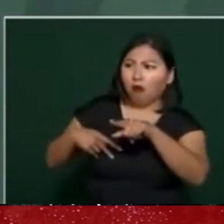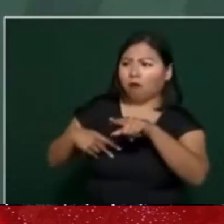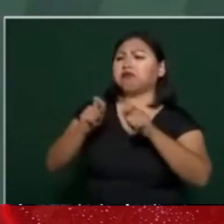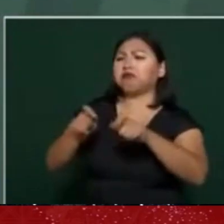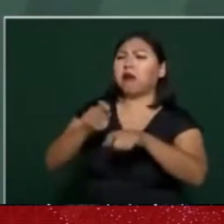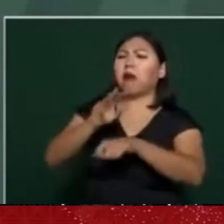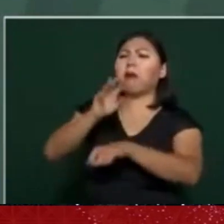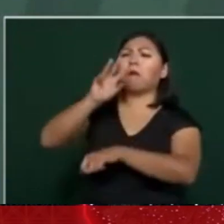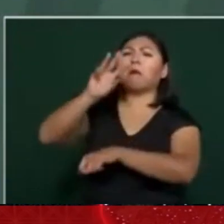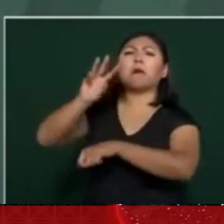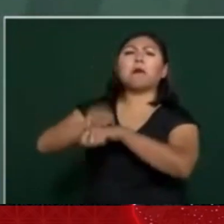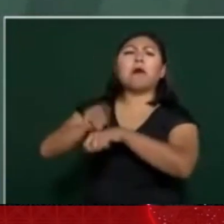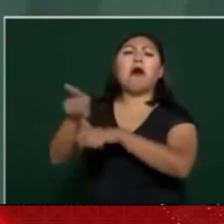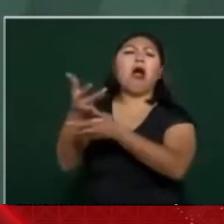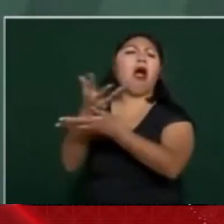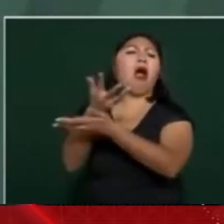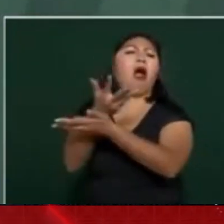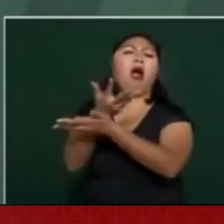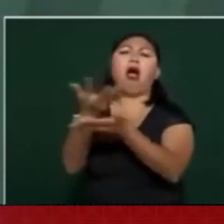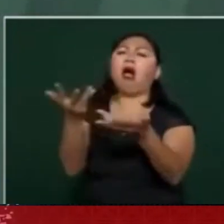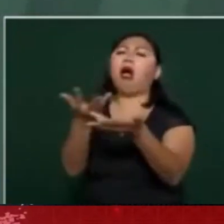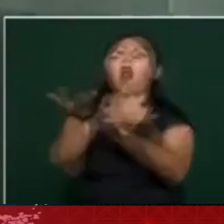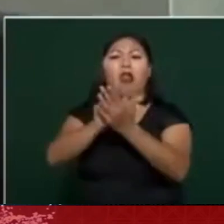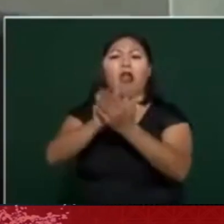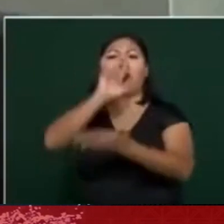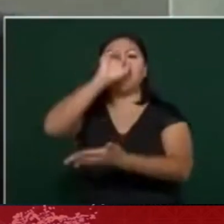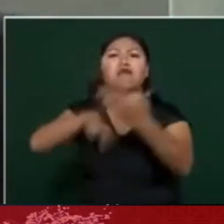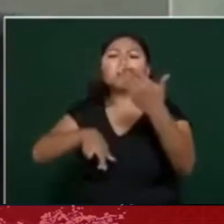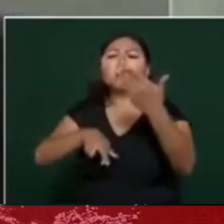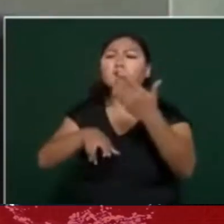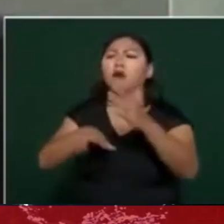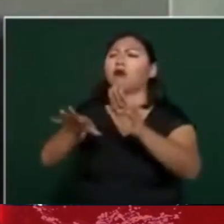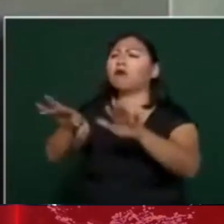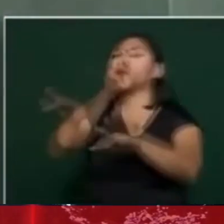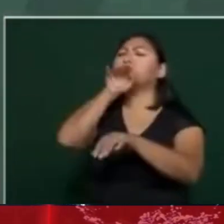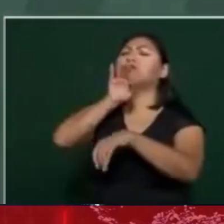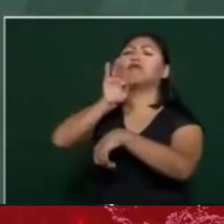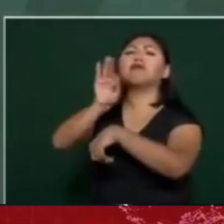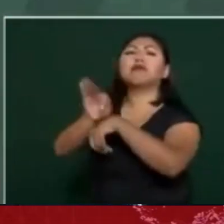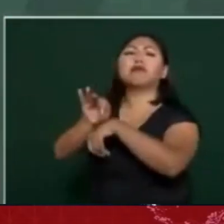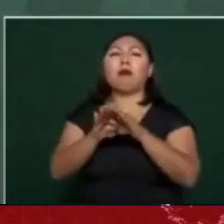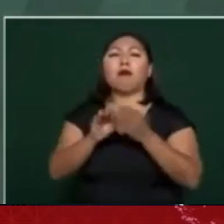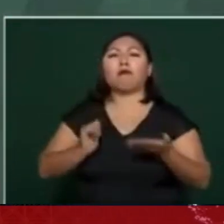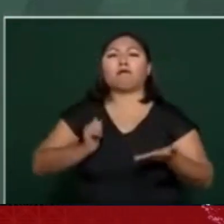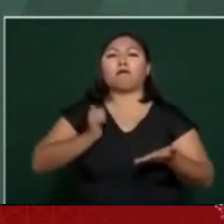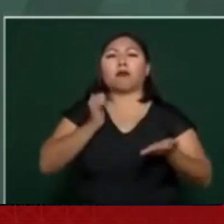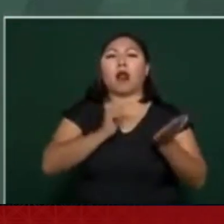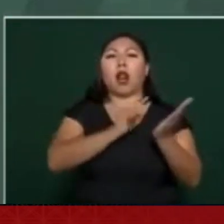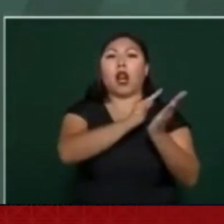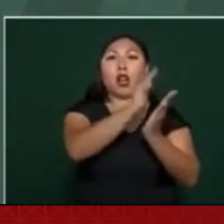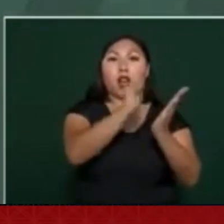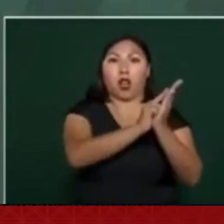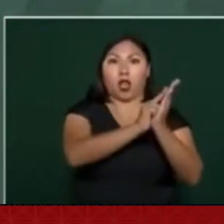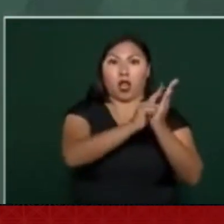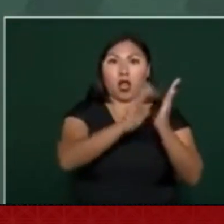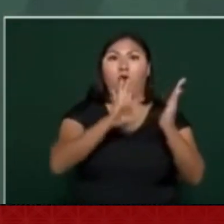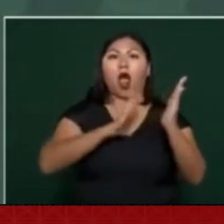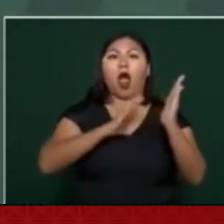se trata de criminales con argucias, legaloides. Por ejemplo, cuando